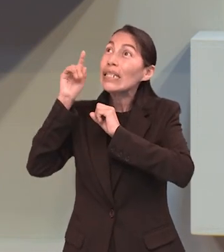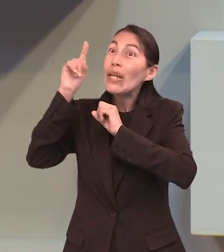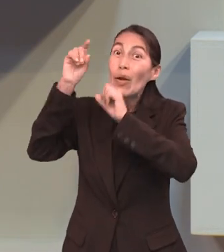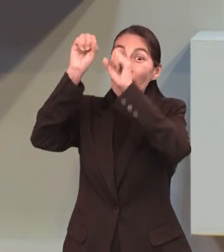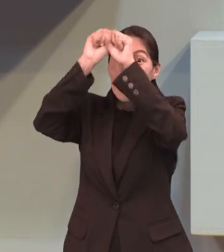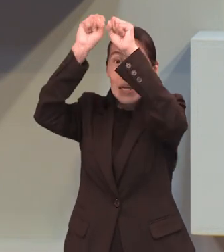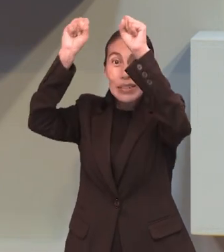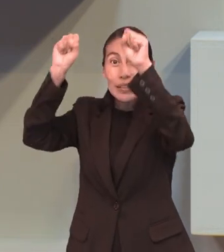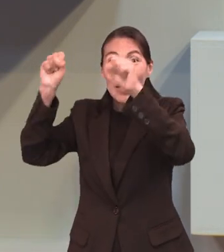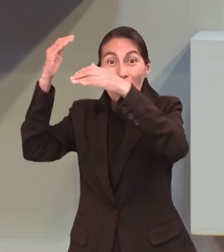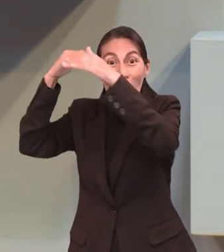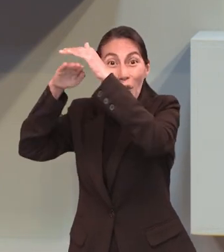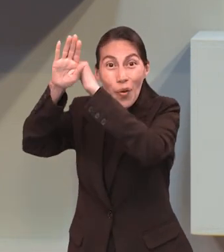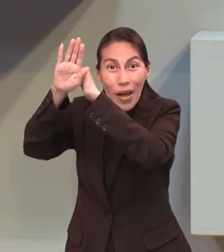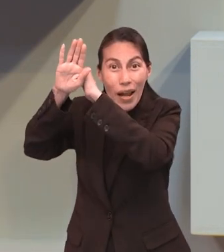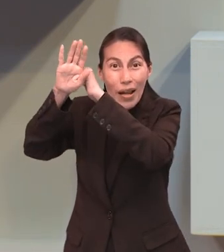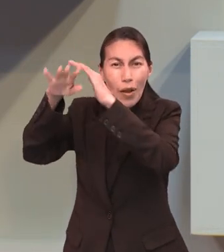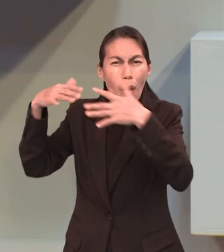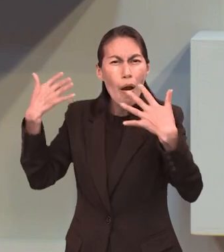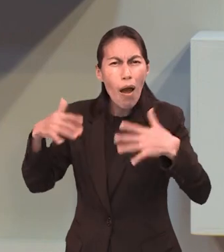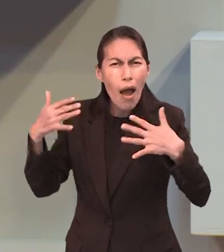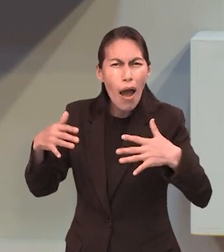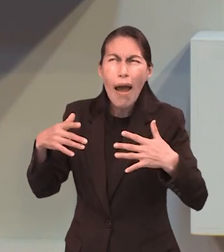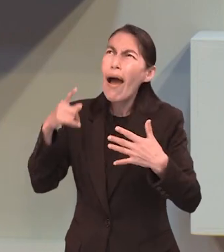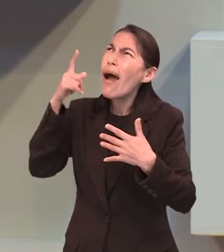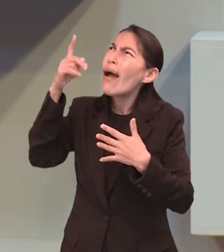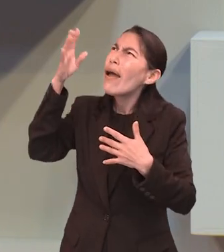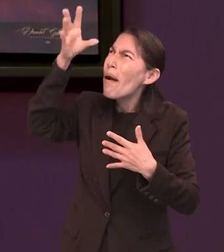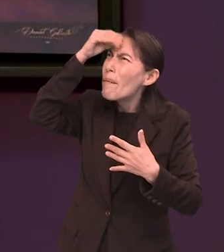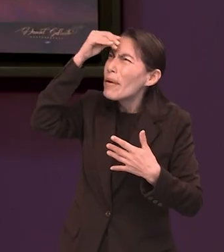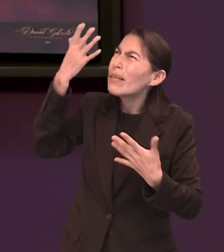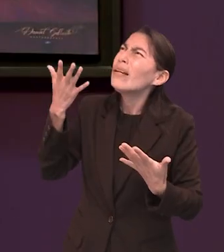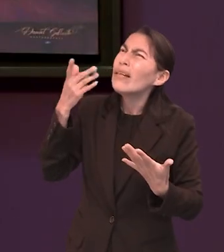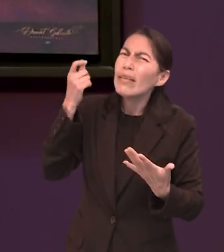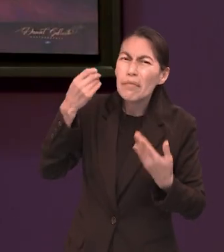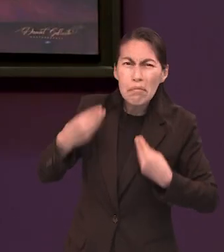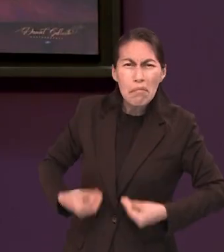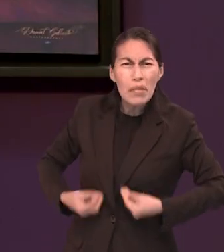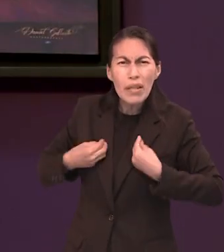lecciones importantes a nuestra vida? Ok, le voy a dar lectura.